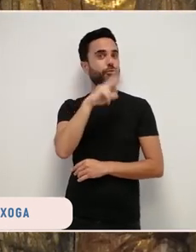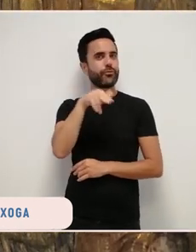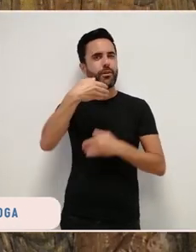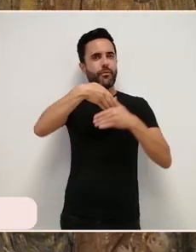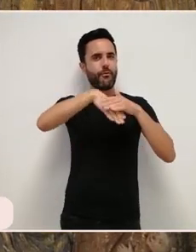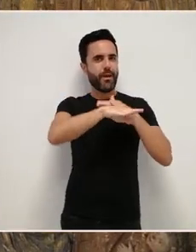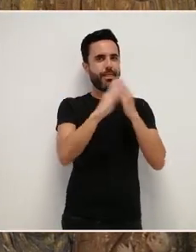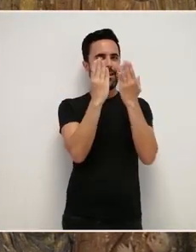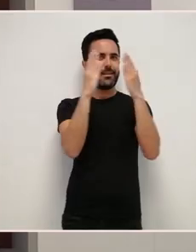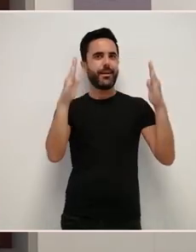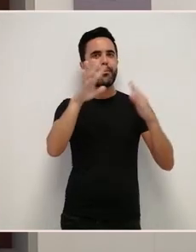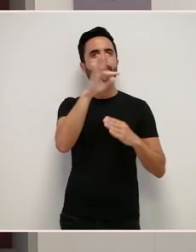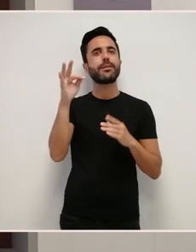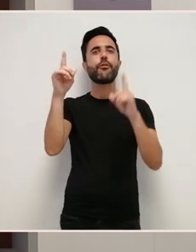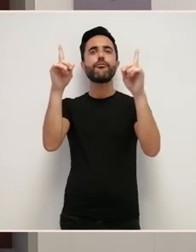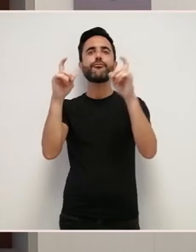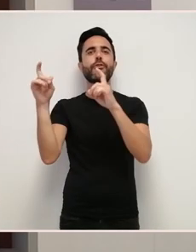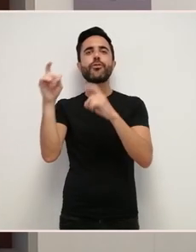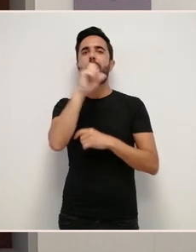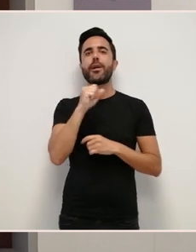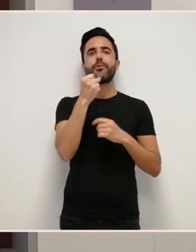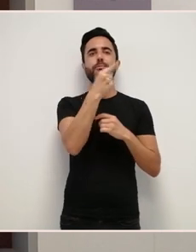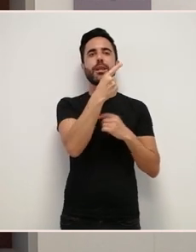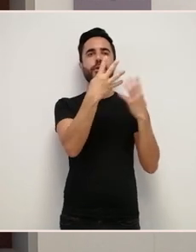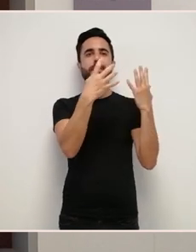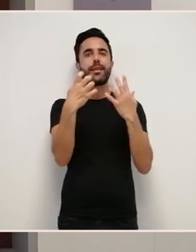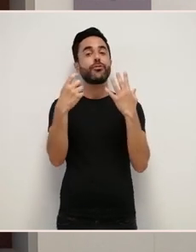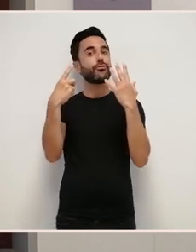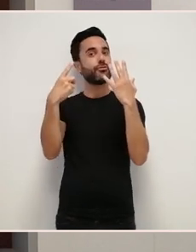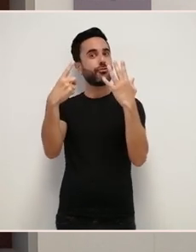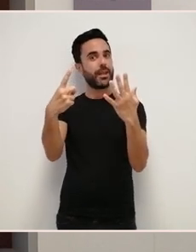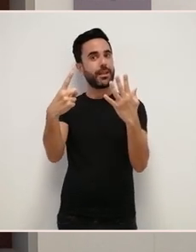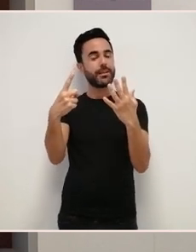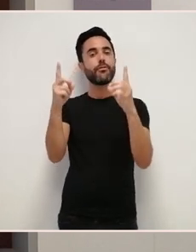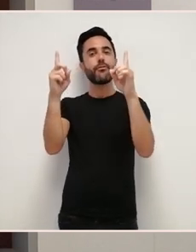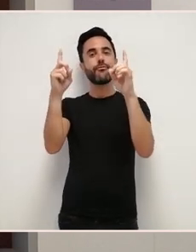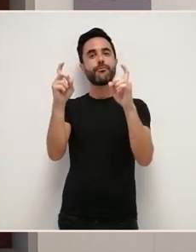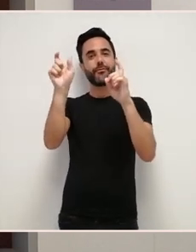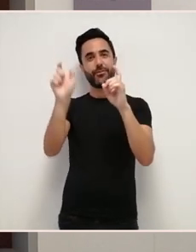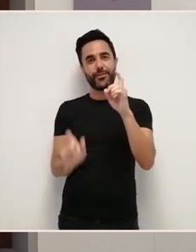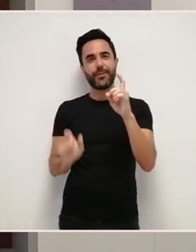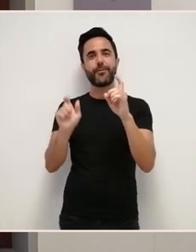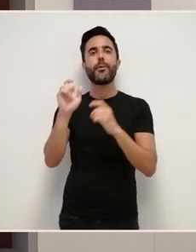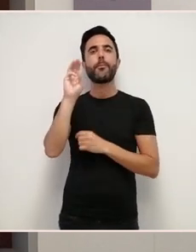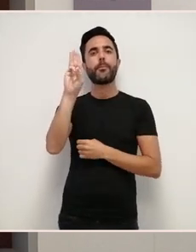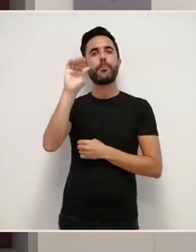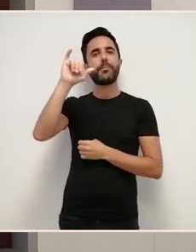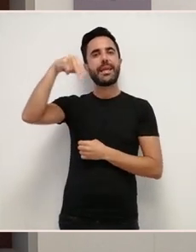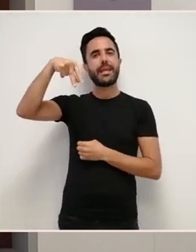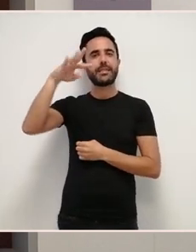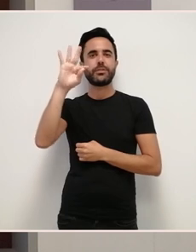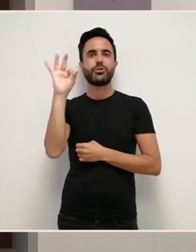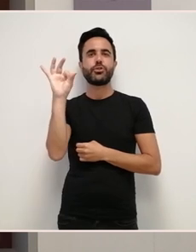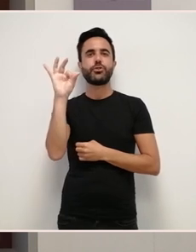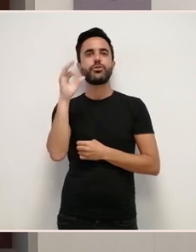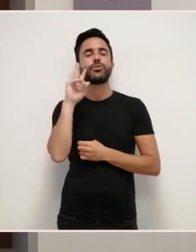gráfico unha fotografía datada no ano 1906 E realizada polo fotógrafo Joaquín Pintos, que nos amoso a retablo en